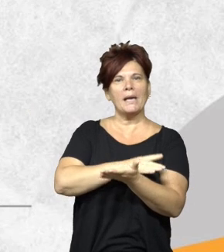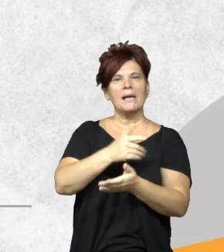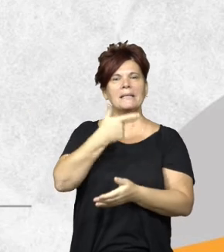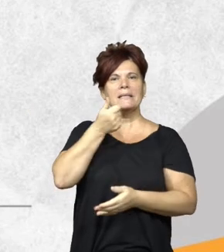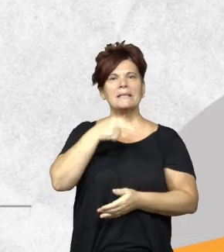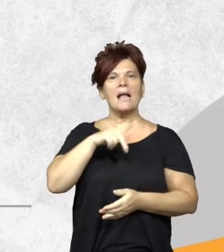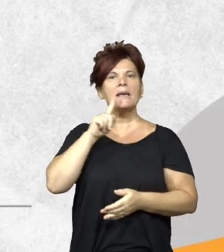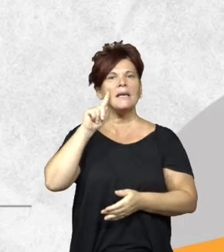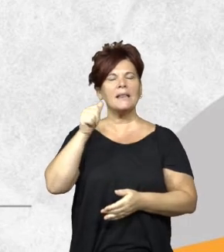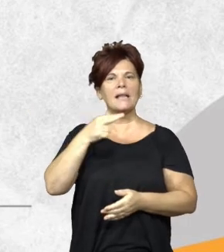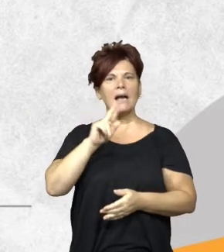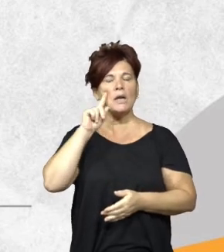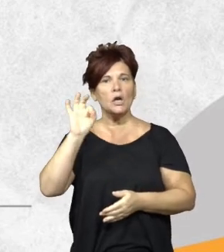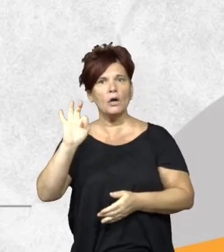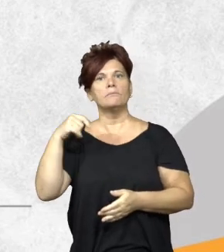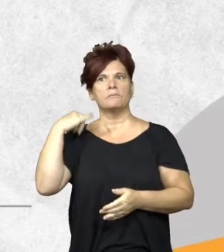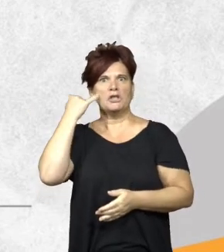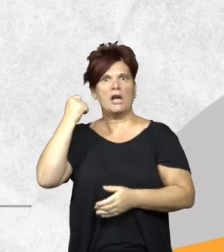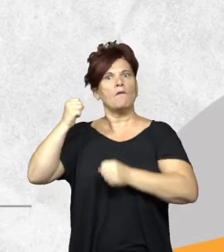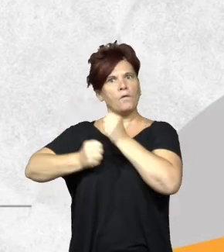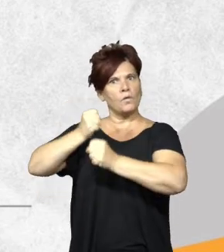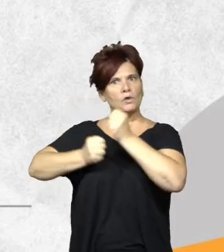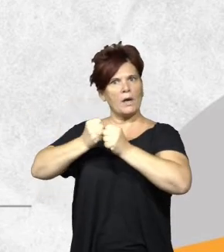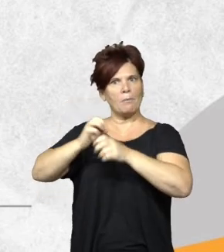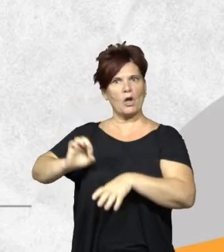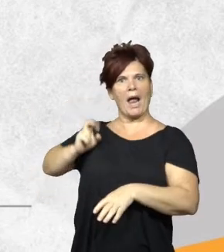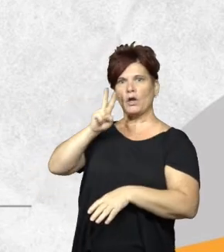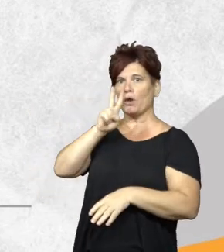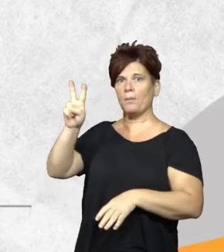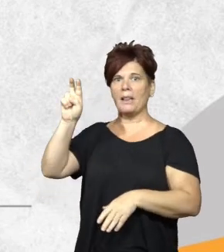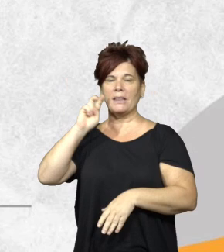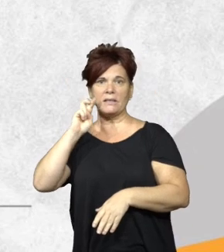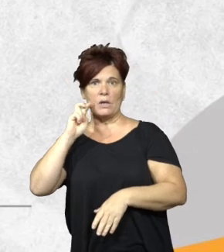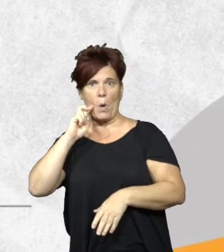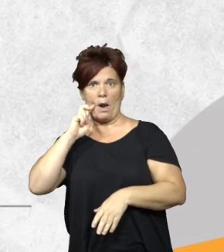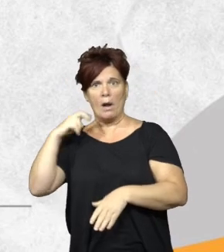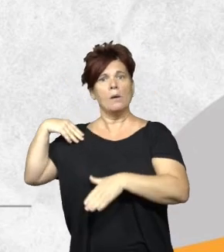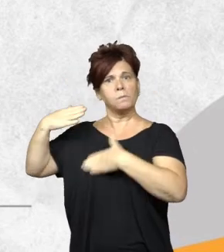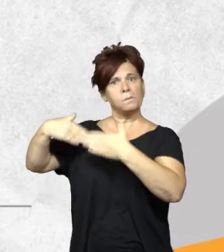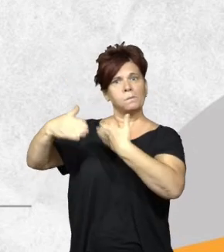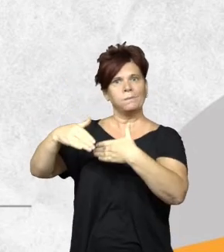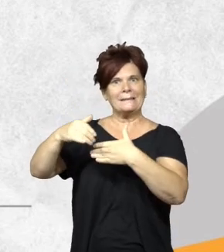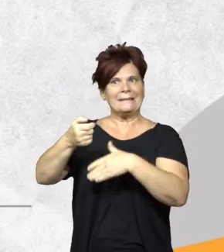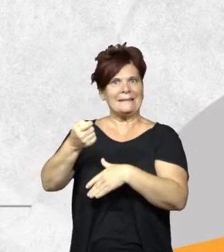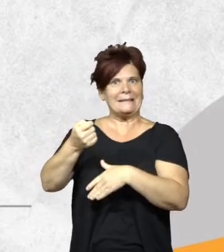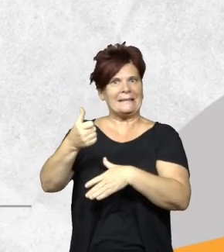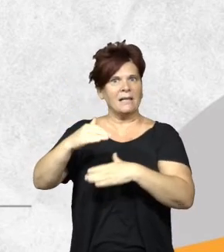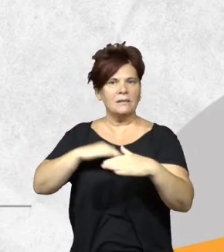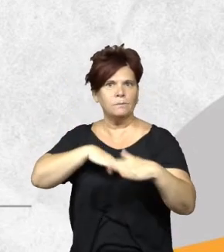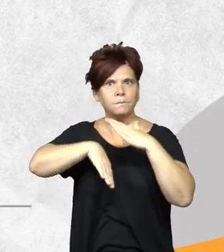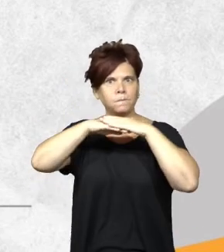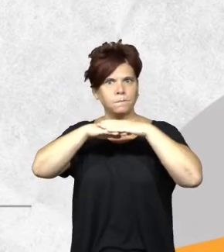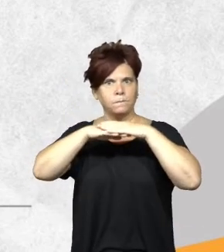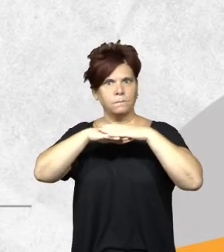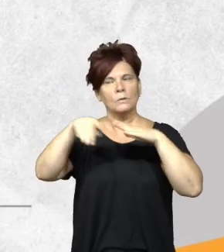final de los residuos. Ya tenemos uno en funcionamiento que empezó en el 2019, ya que casi que se está llenando, y uno